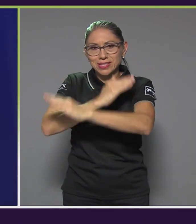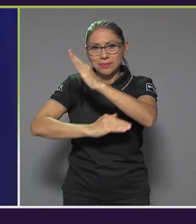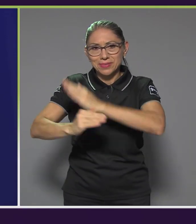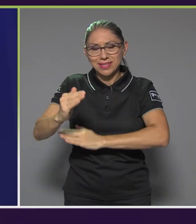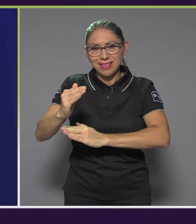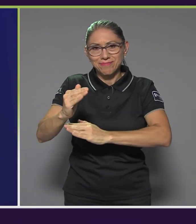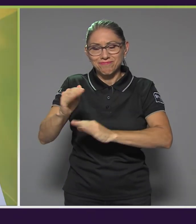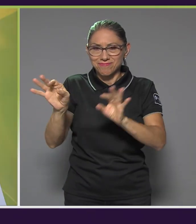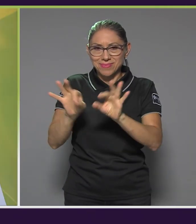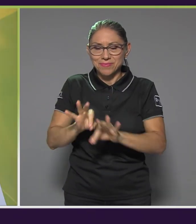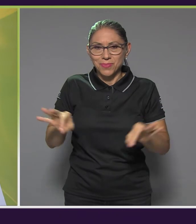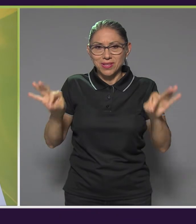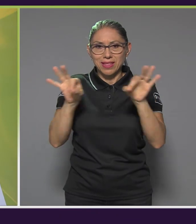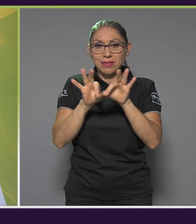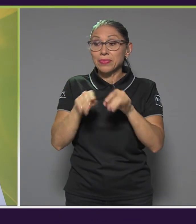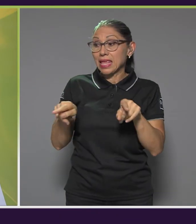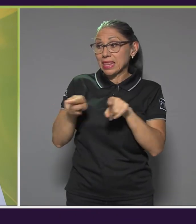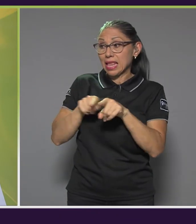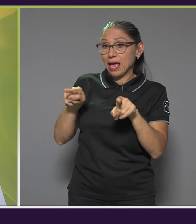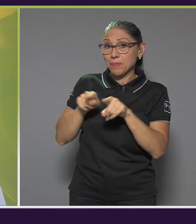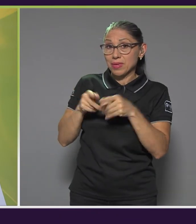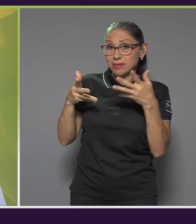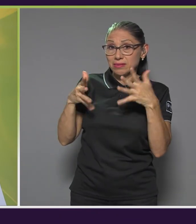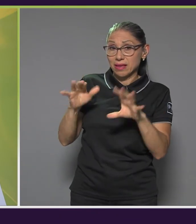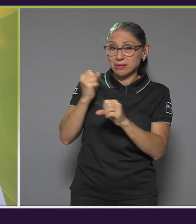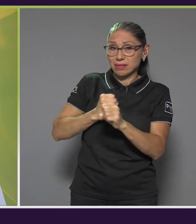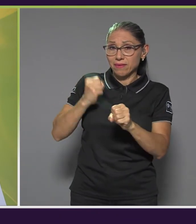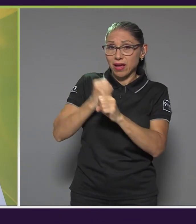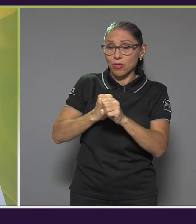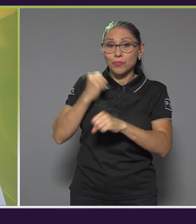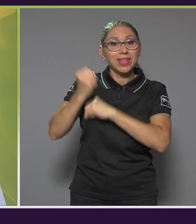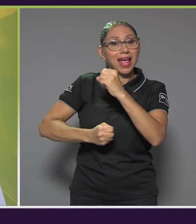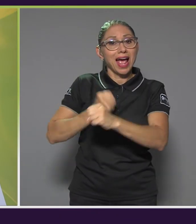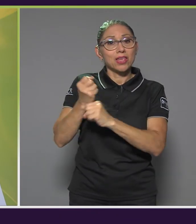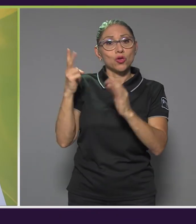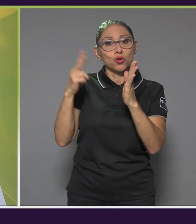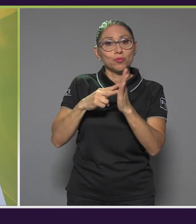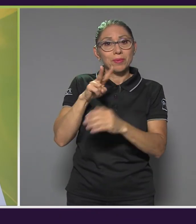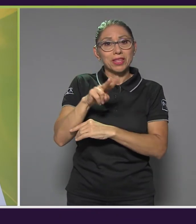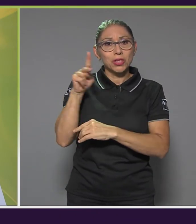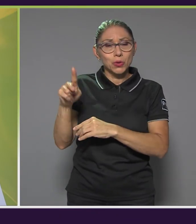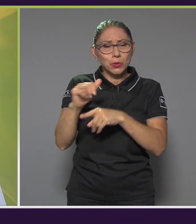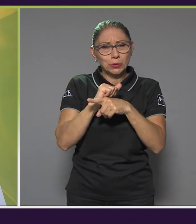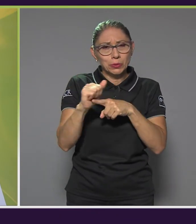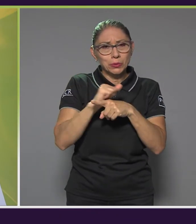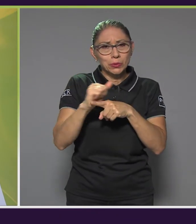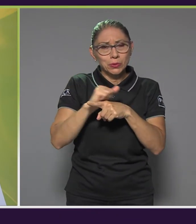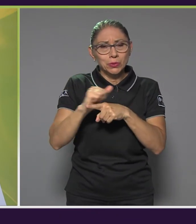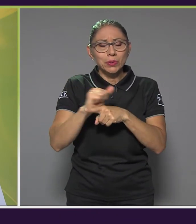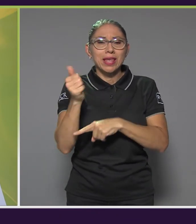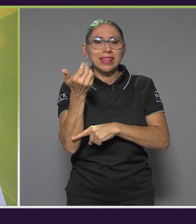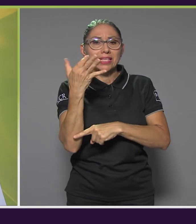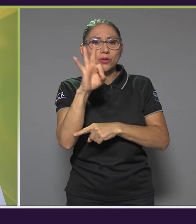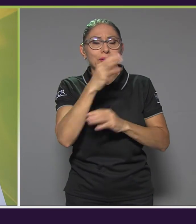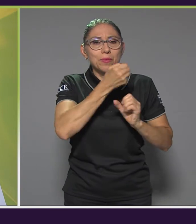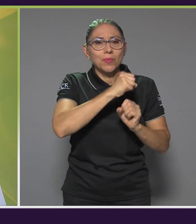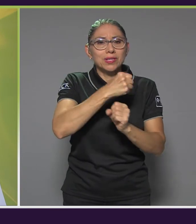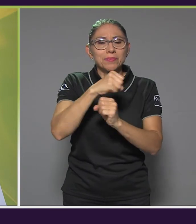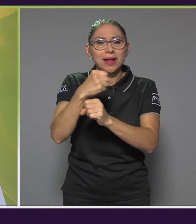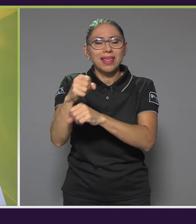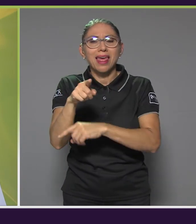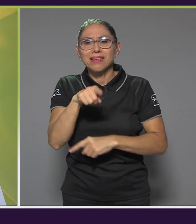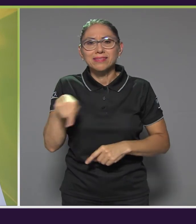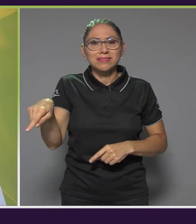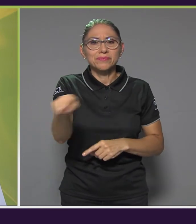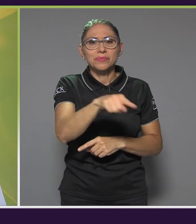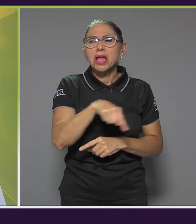se ha trabajado y durante el 2021 se capacitó alrededor de 19 municipalidades sobre este tema, ¿verdad? ¿Cuáles consideran que